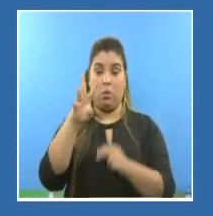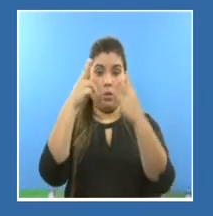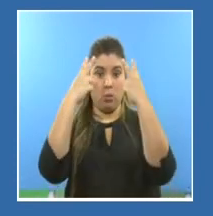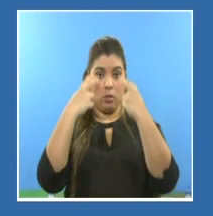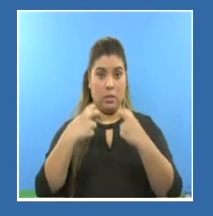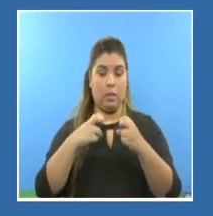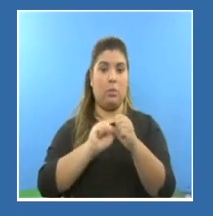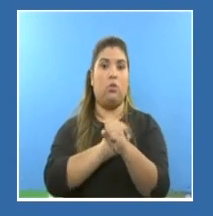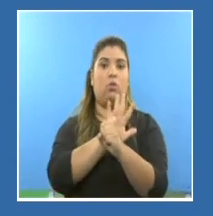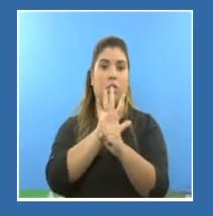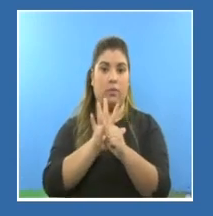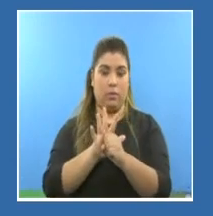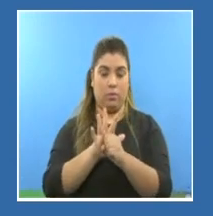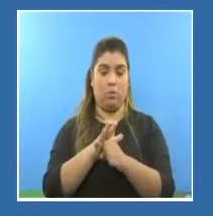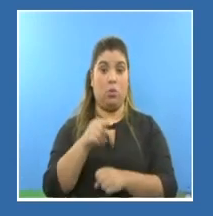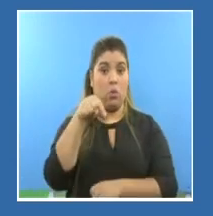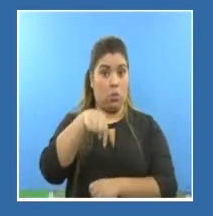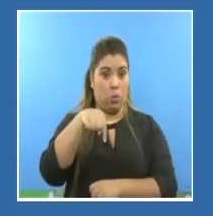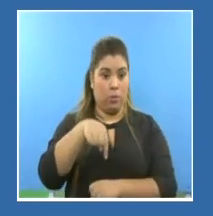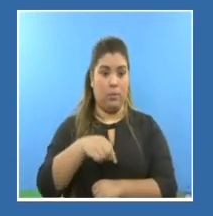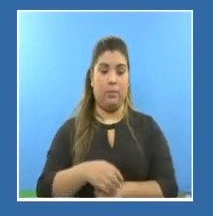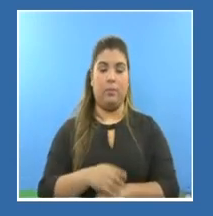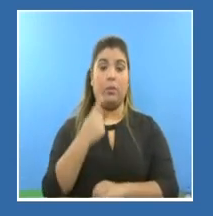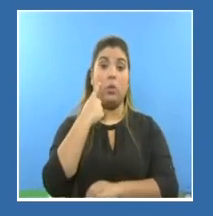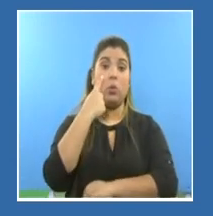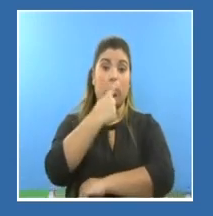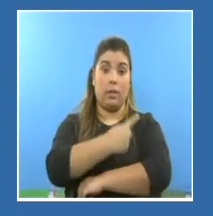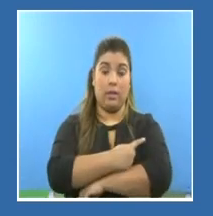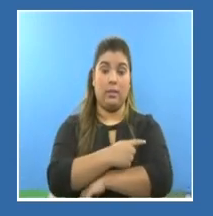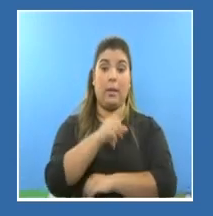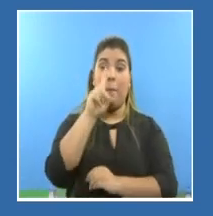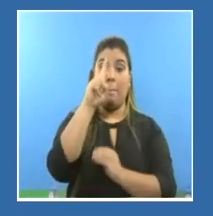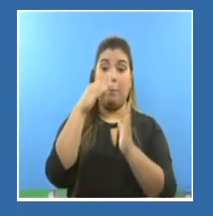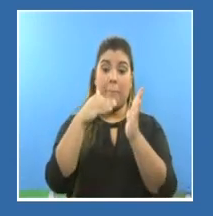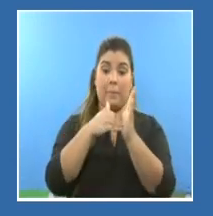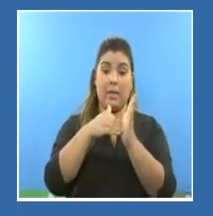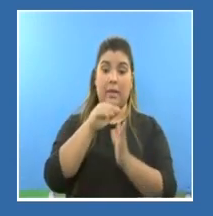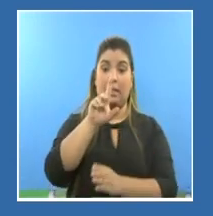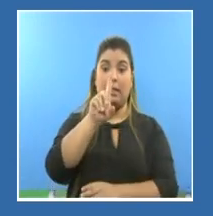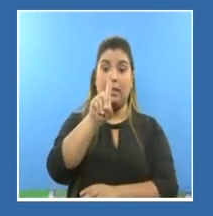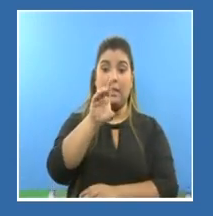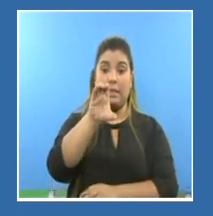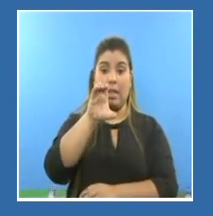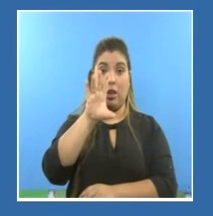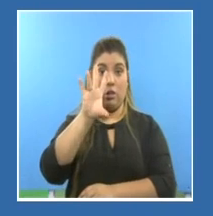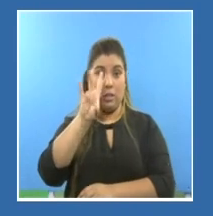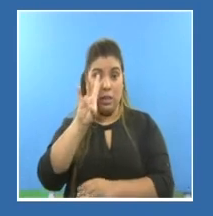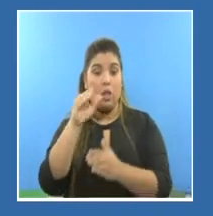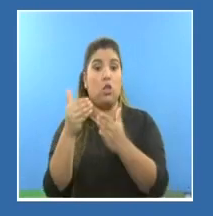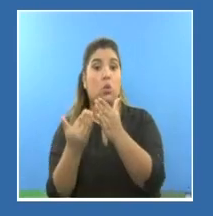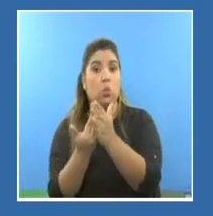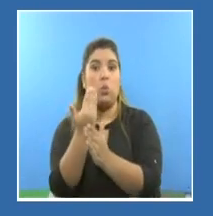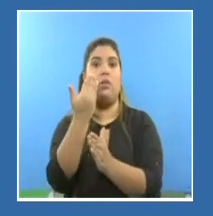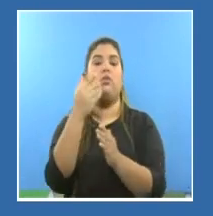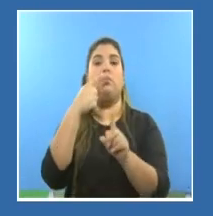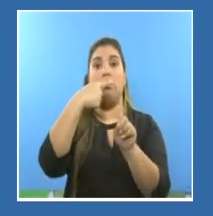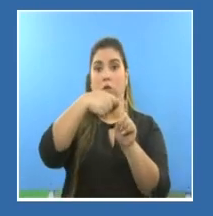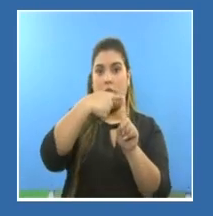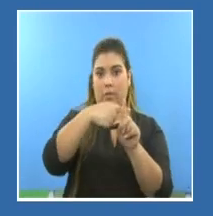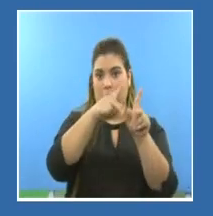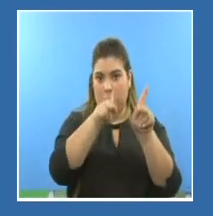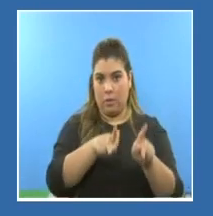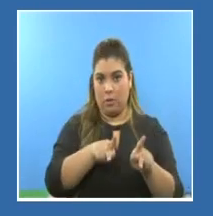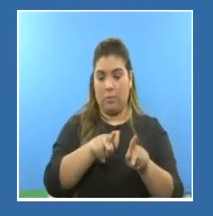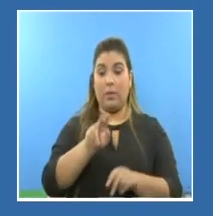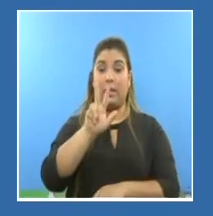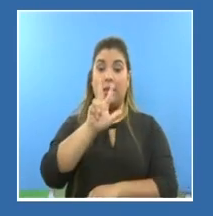de las cuales, como decíamos, son 1.107 nuevos casos para